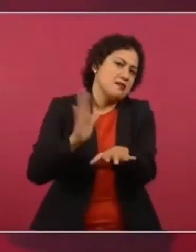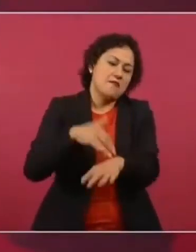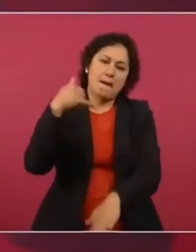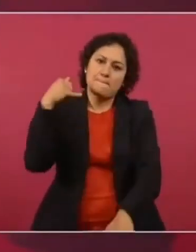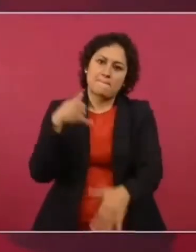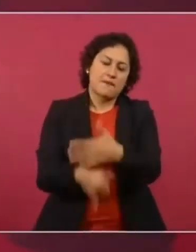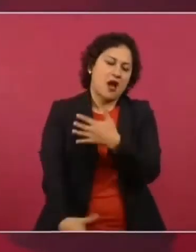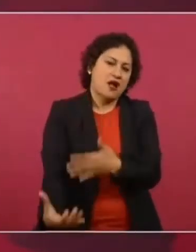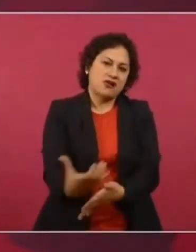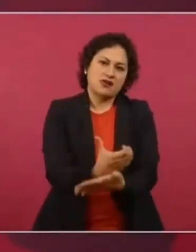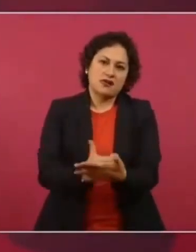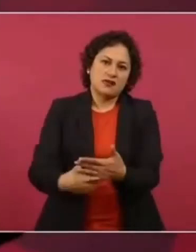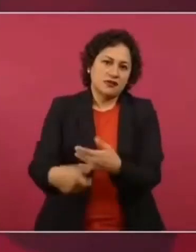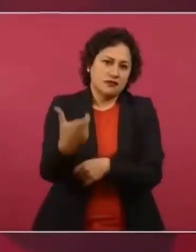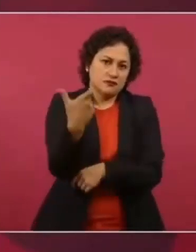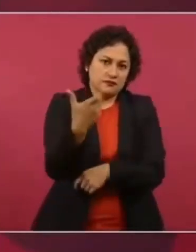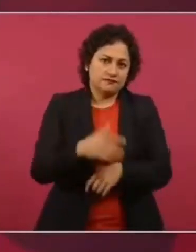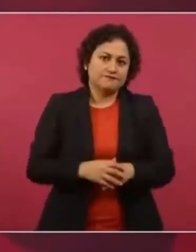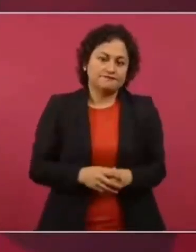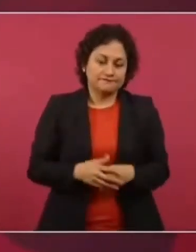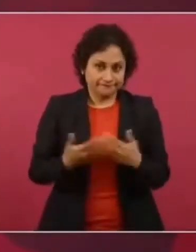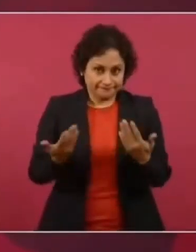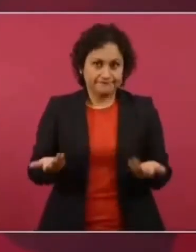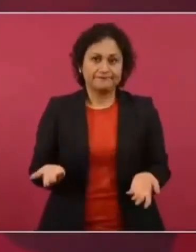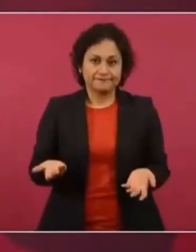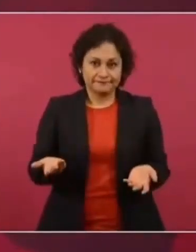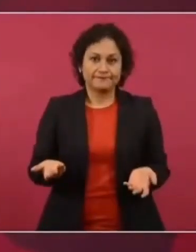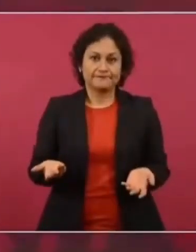Entonces, se viene el pleito.